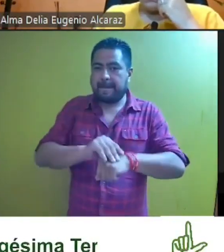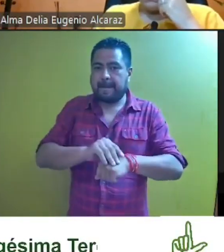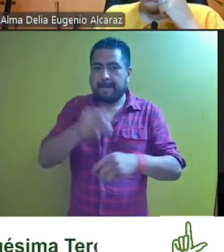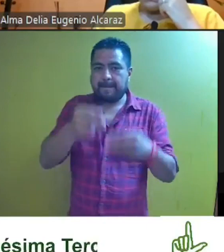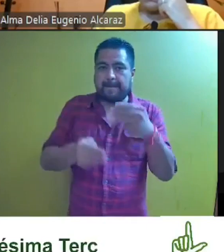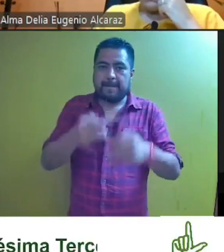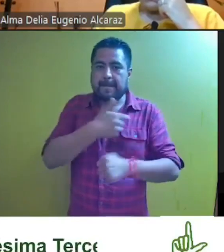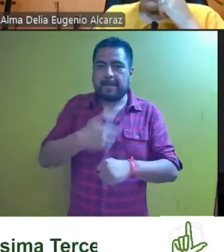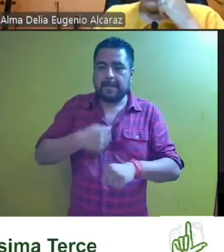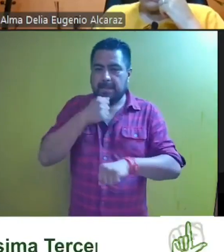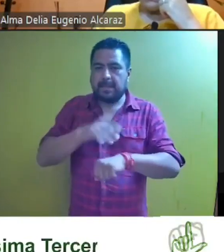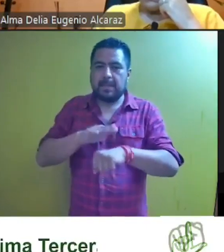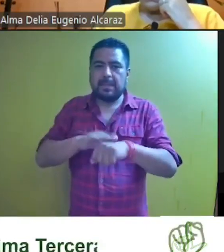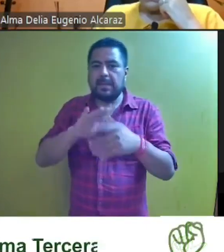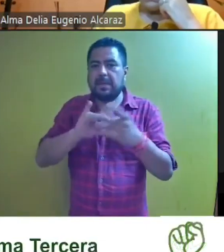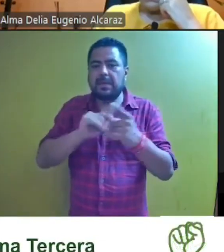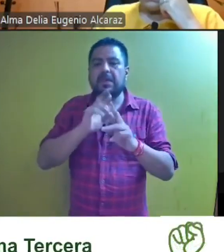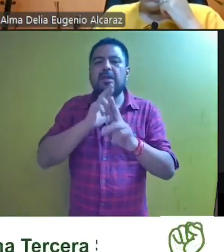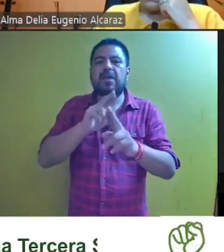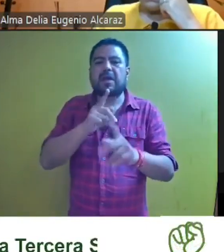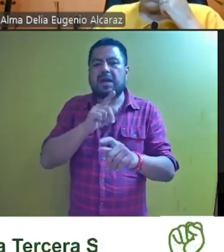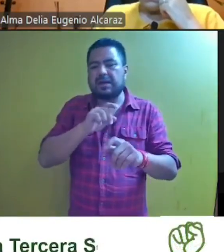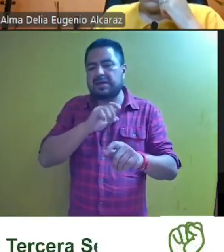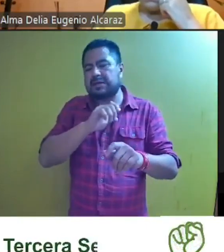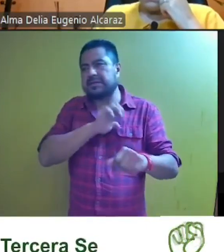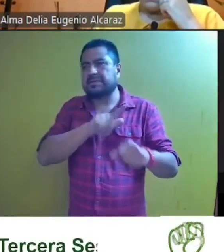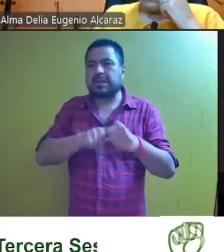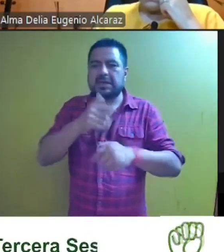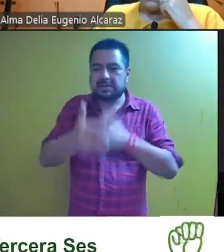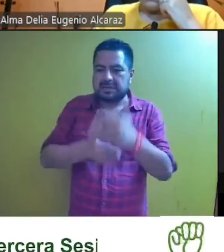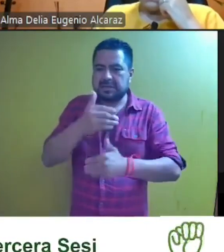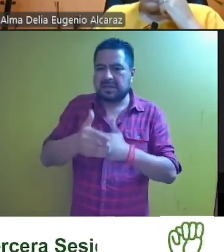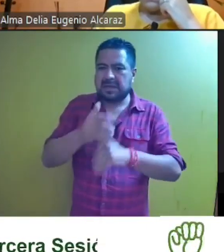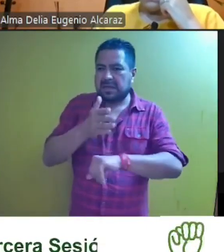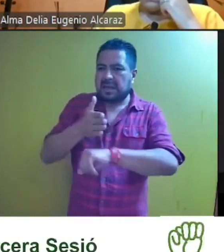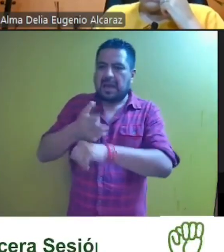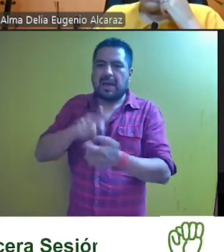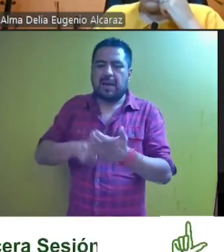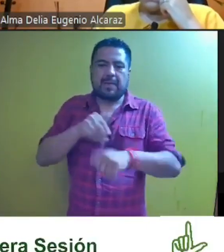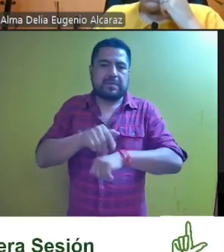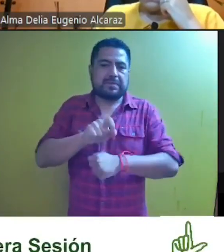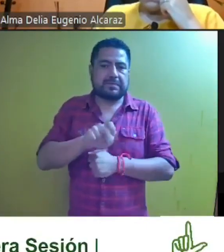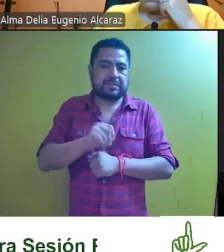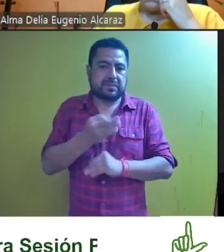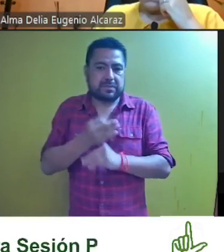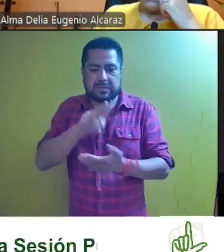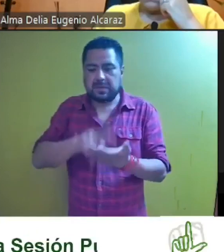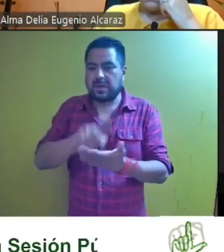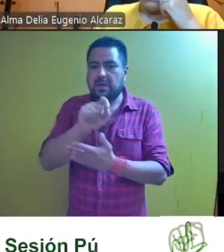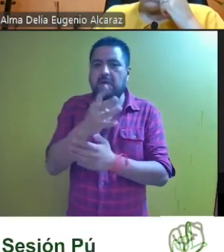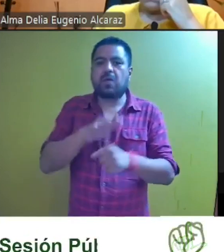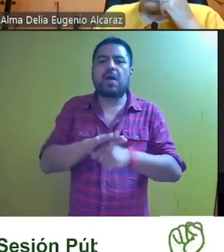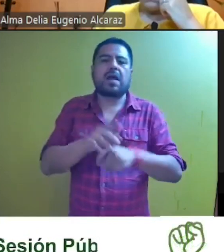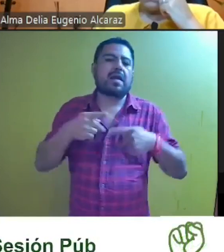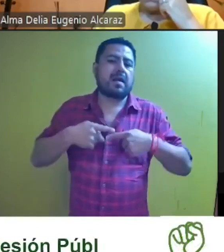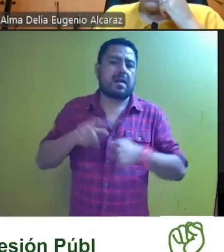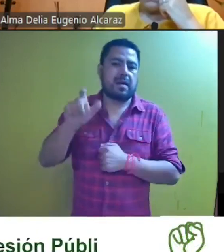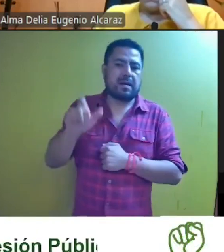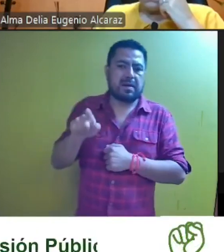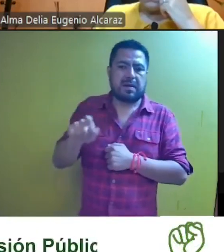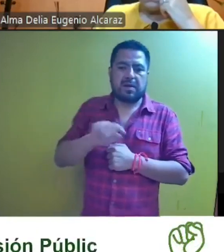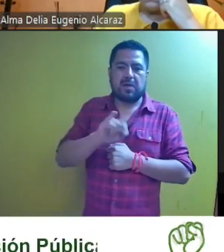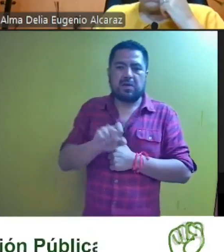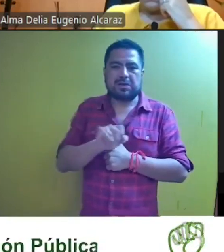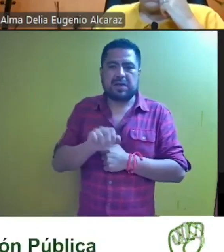magistrada, presidente, doy cuenta con el proyecto de resolución del procedimiento especial sancionador identificado con el número veintinueve del presente año mediante el cual el ciudadano José